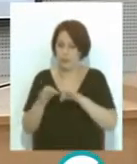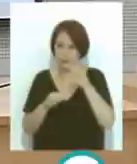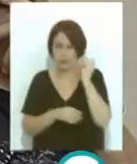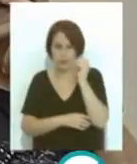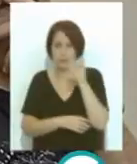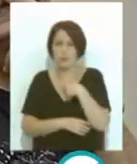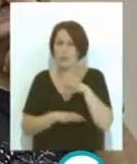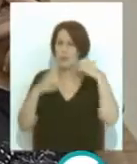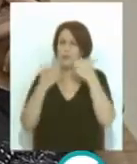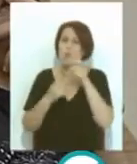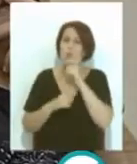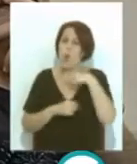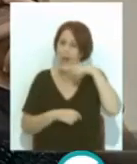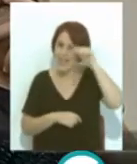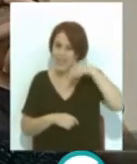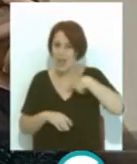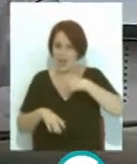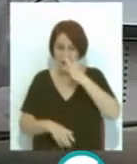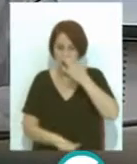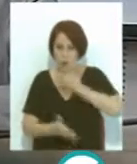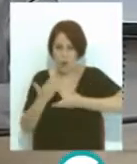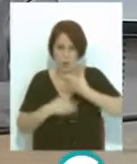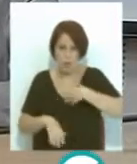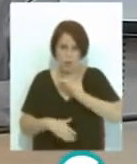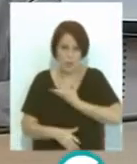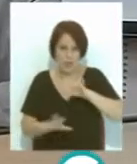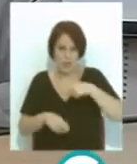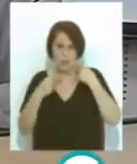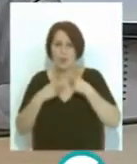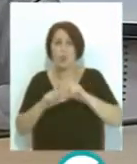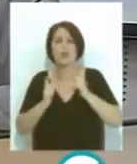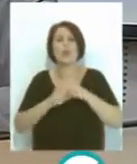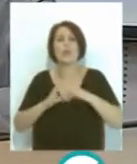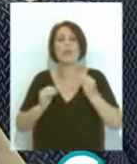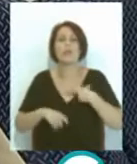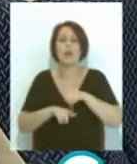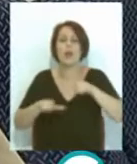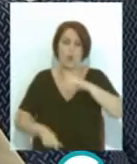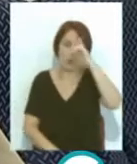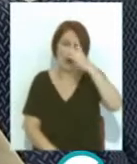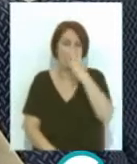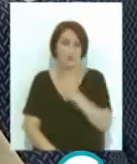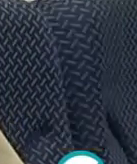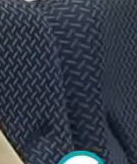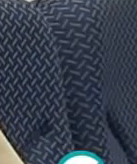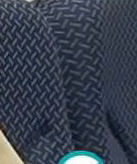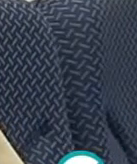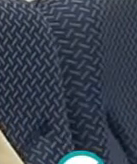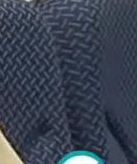a través de la cátedra del carnaval y colaboran el Ayuntamiento de Cádiz la Diputación la Junta de Andalucía y el Aula de Cultura del Carnaval